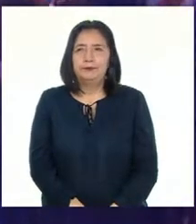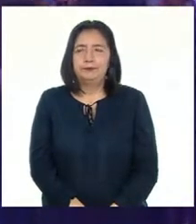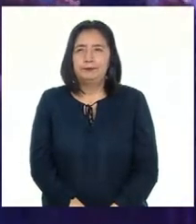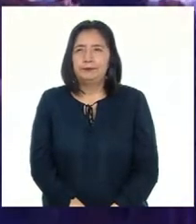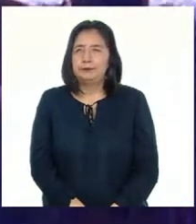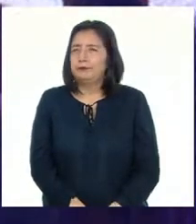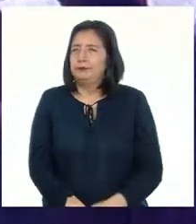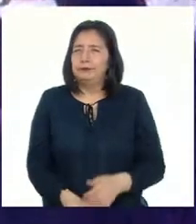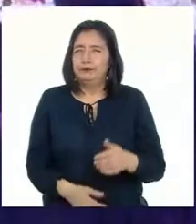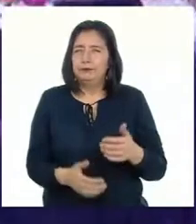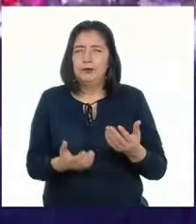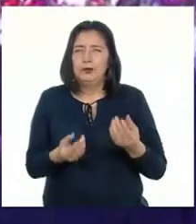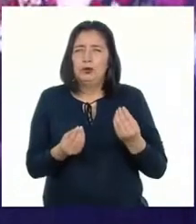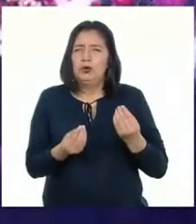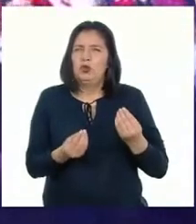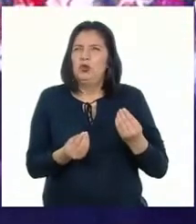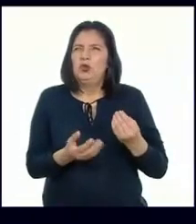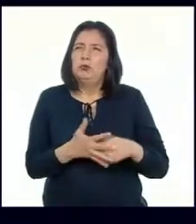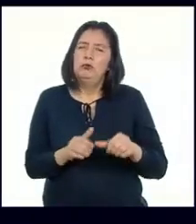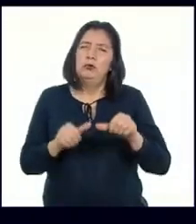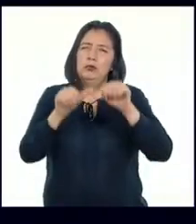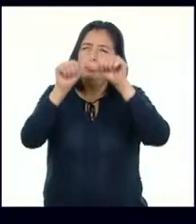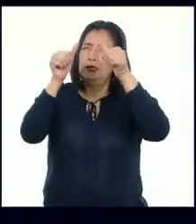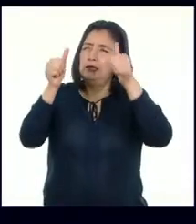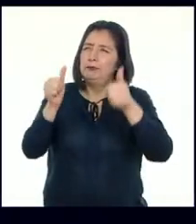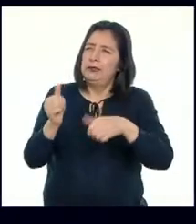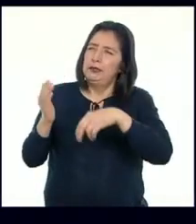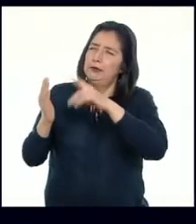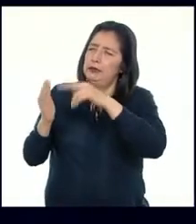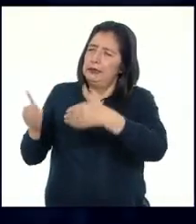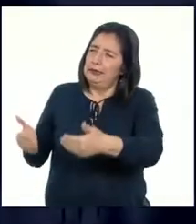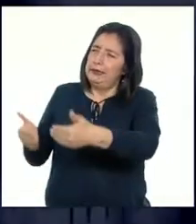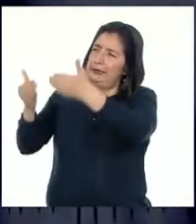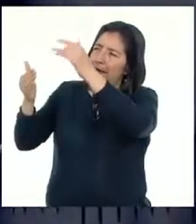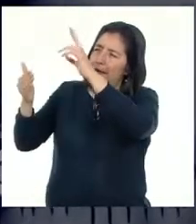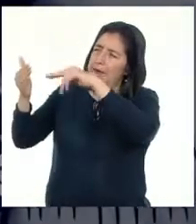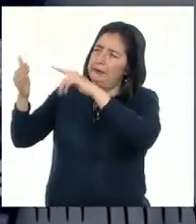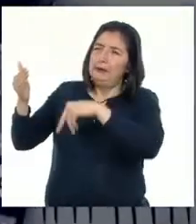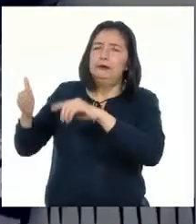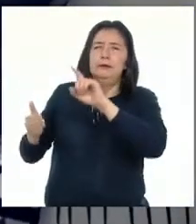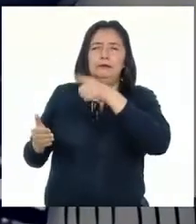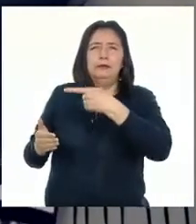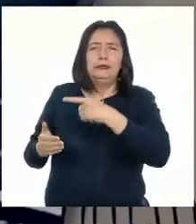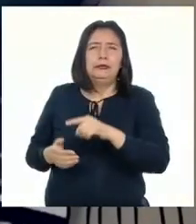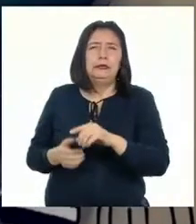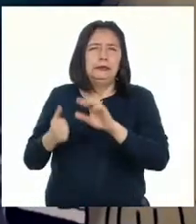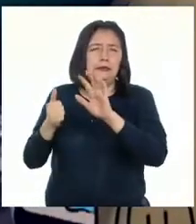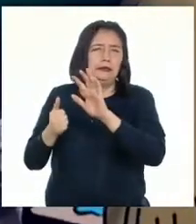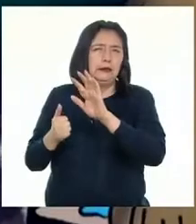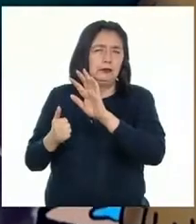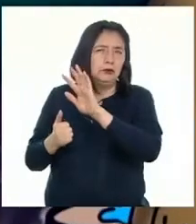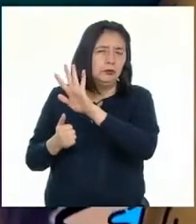¿Cuál fue la evolución de la imagen pintada en el muro en 1651?